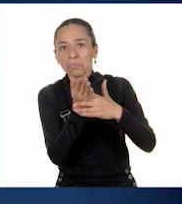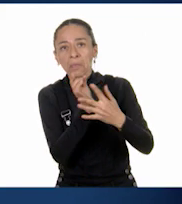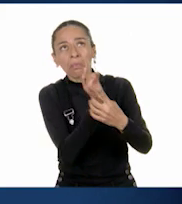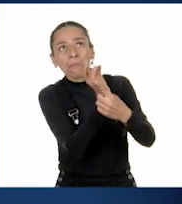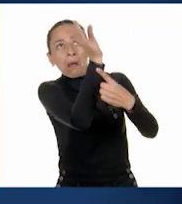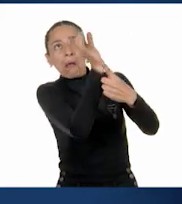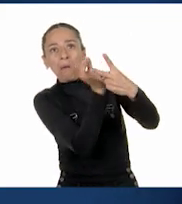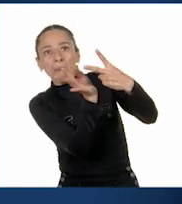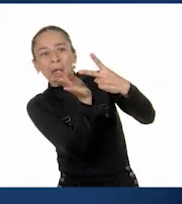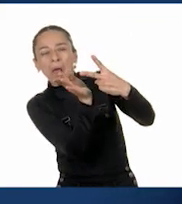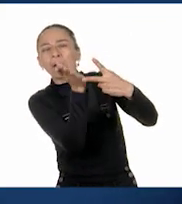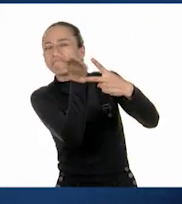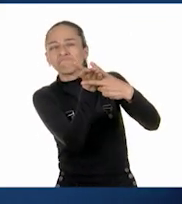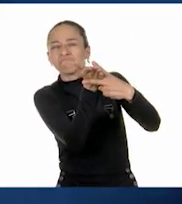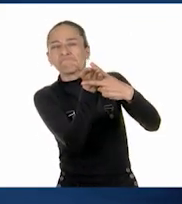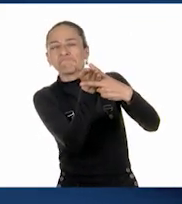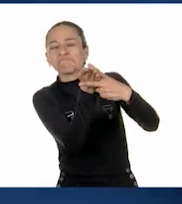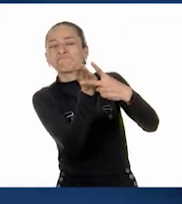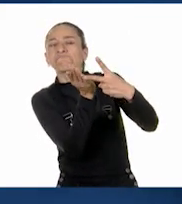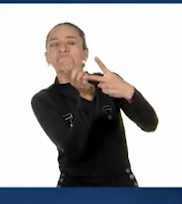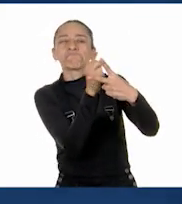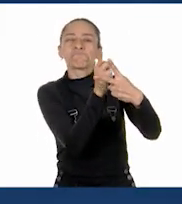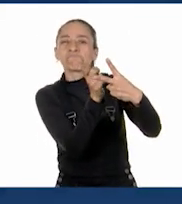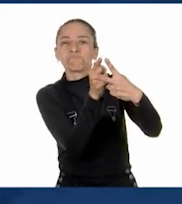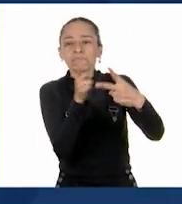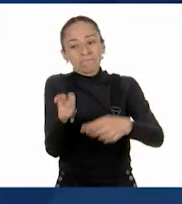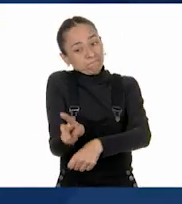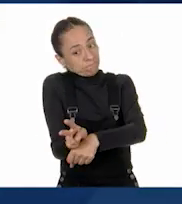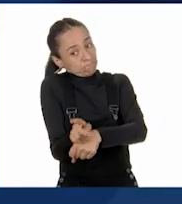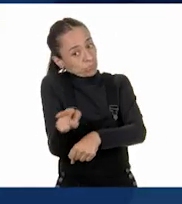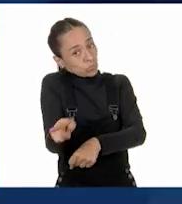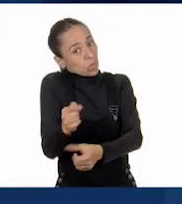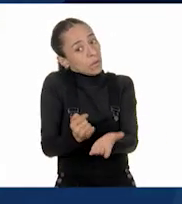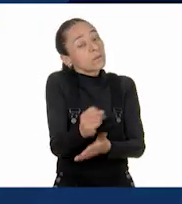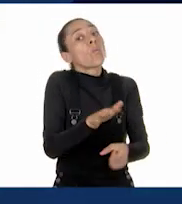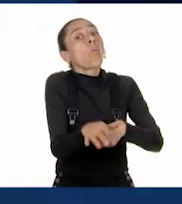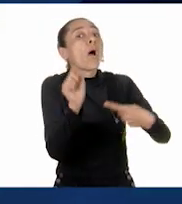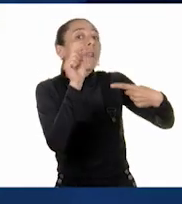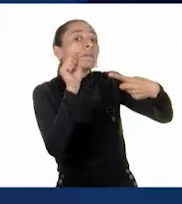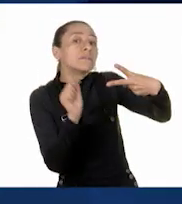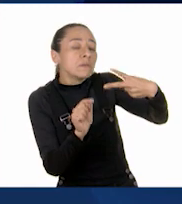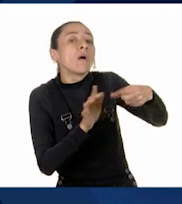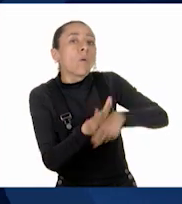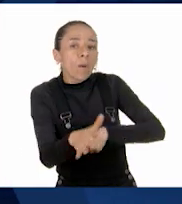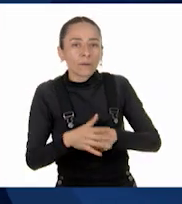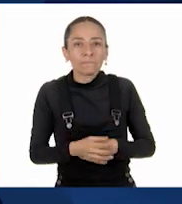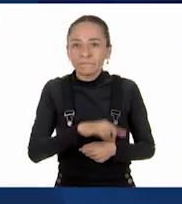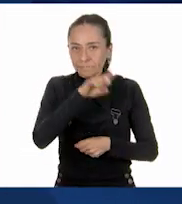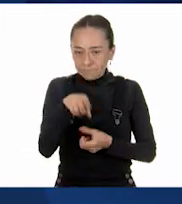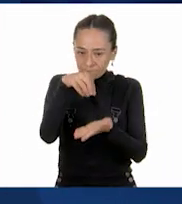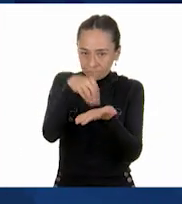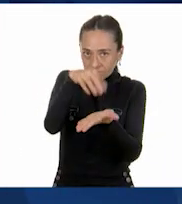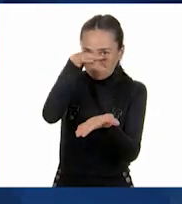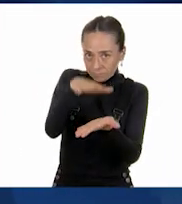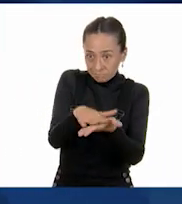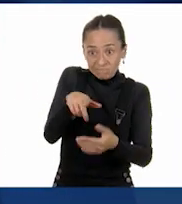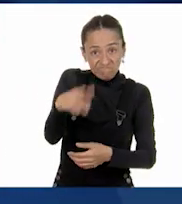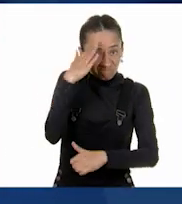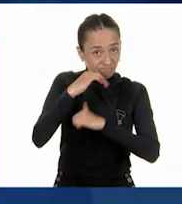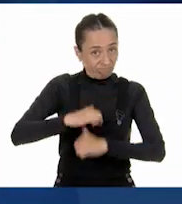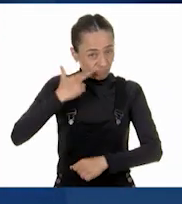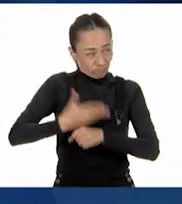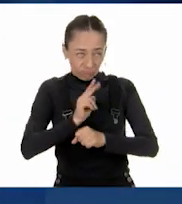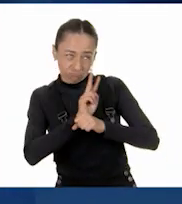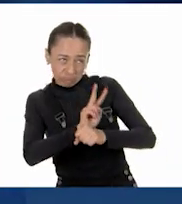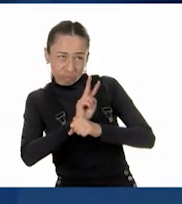elegirá una de las dos fracciones. Se registran los datos. El ojo vigilante estará atento a que la fracción de